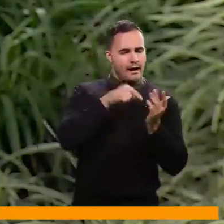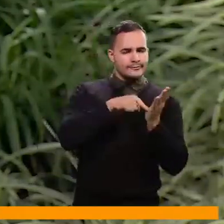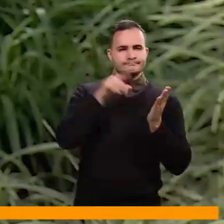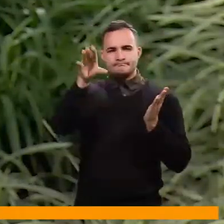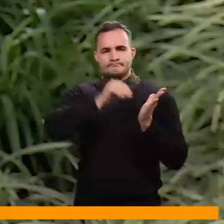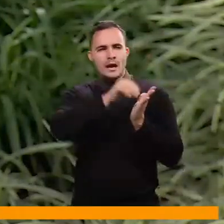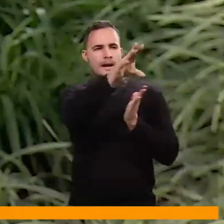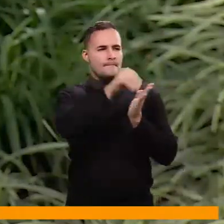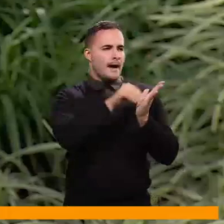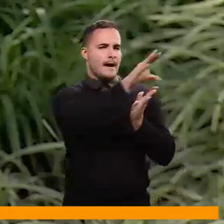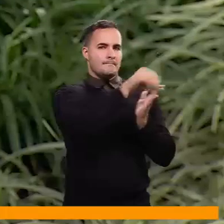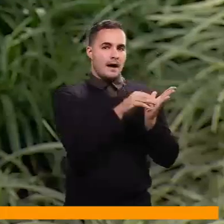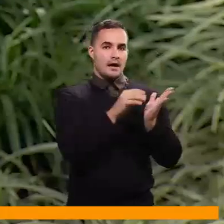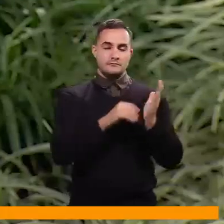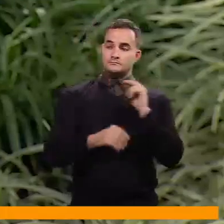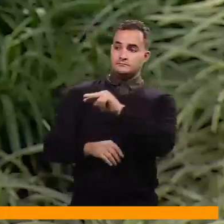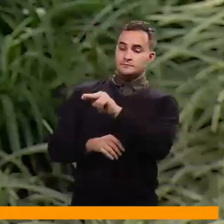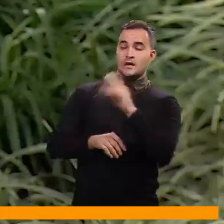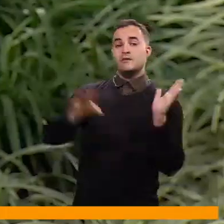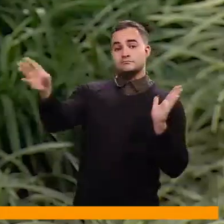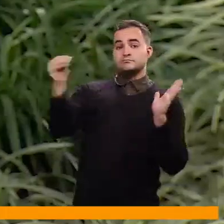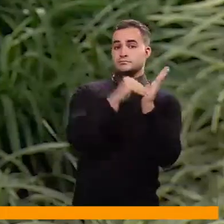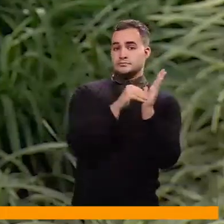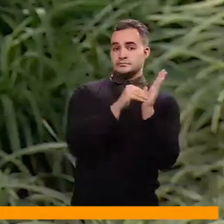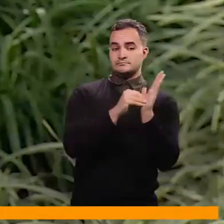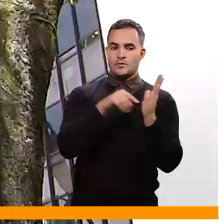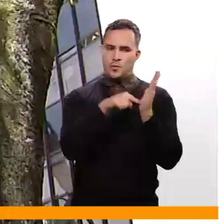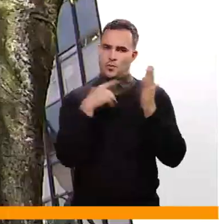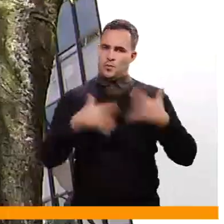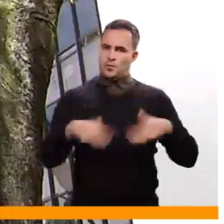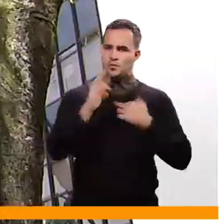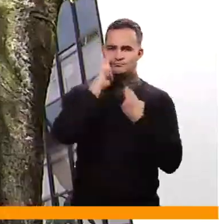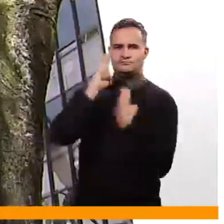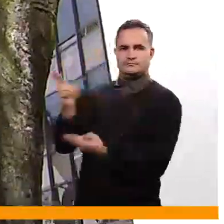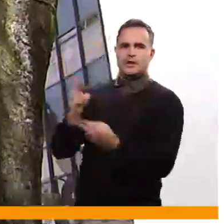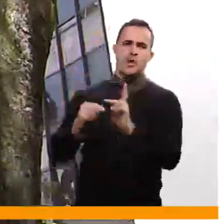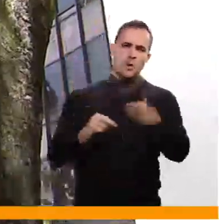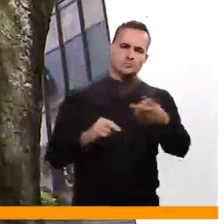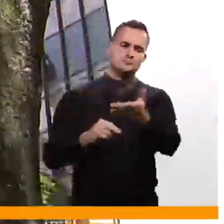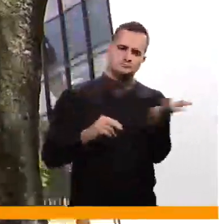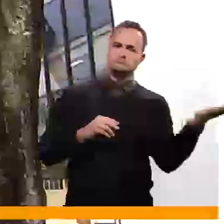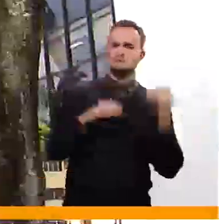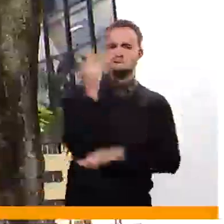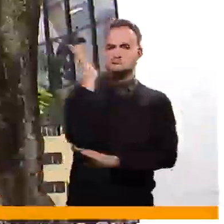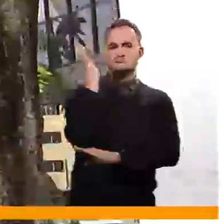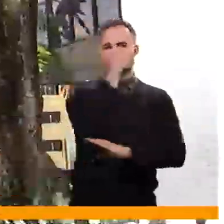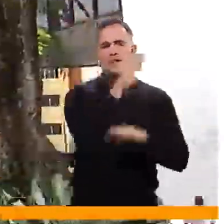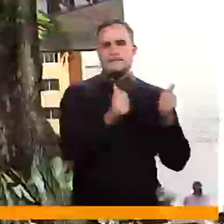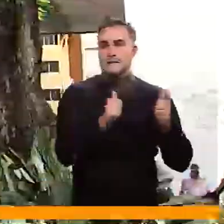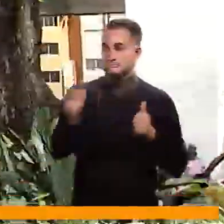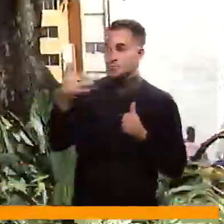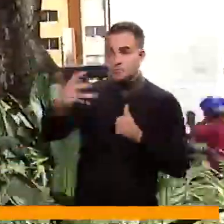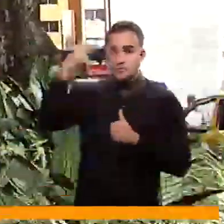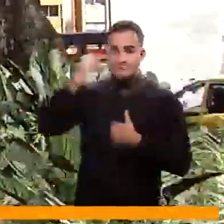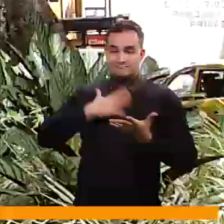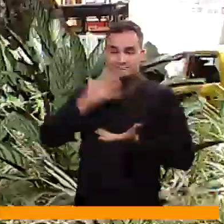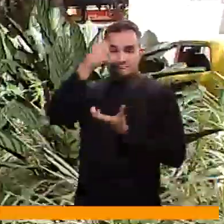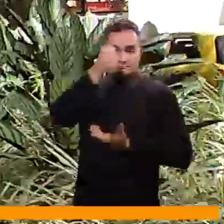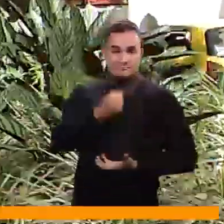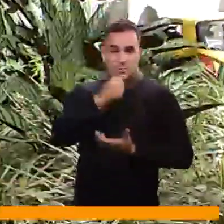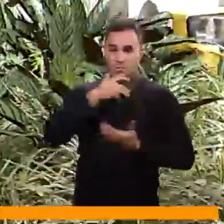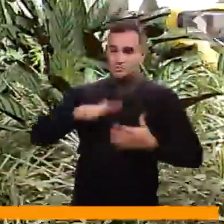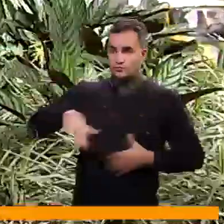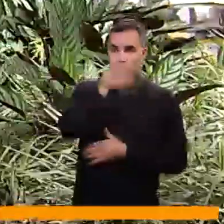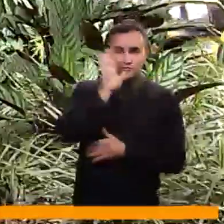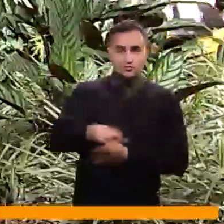que los selecciona y los pone en un lugar diferente a todos los de los demás árboles. Es por eso